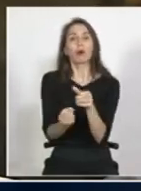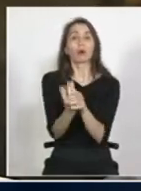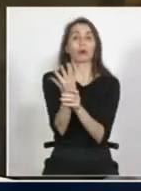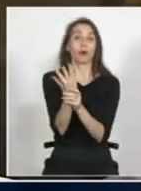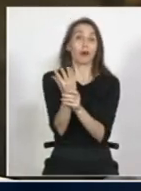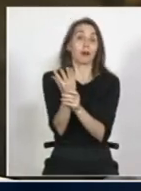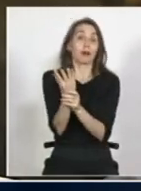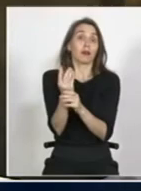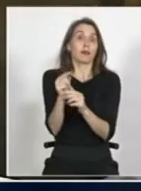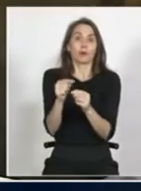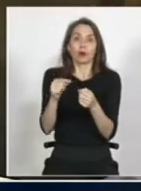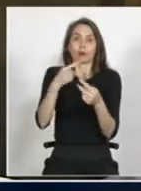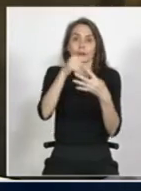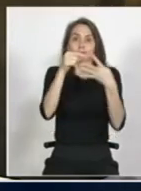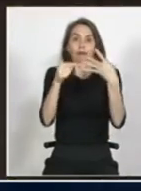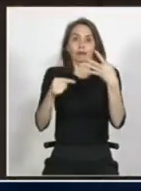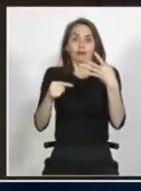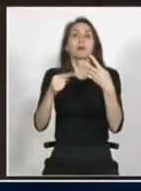tema de la migración.